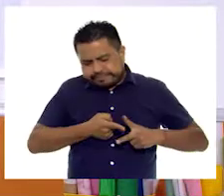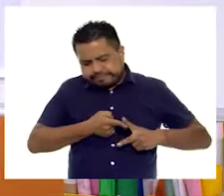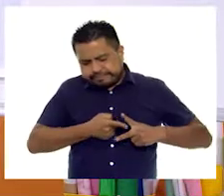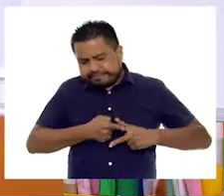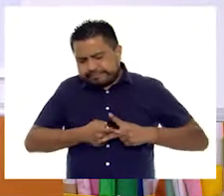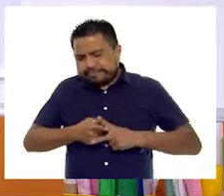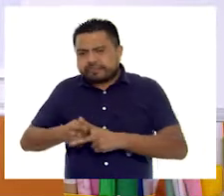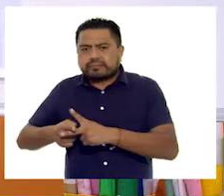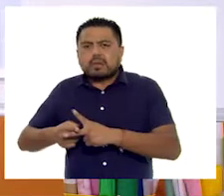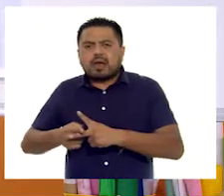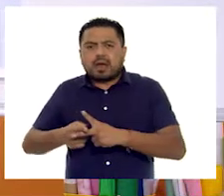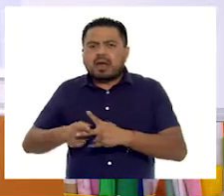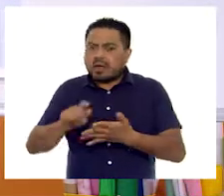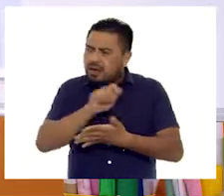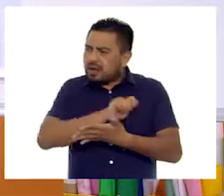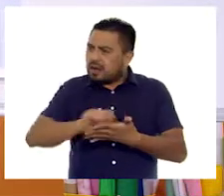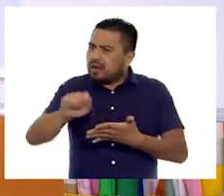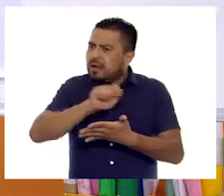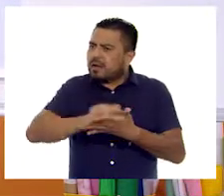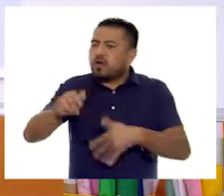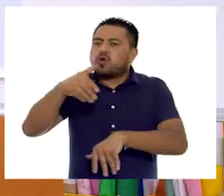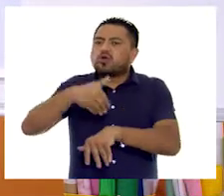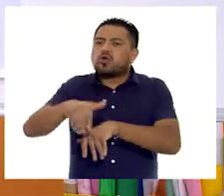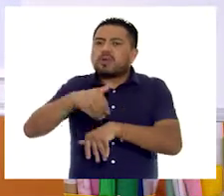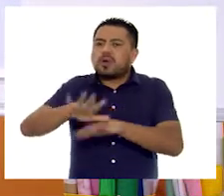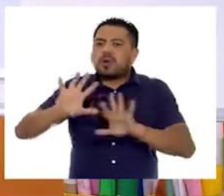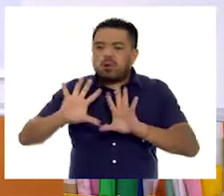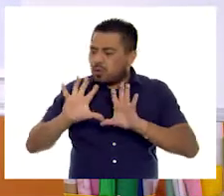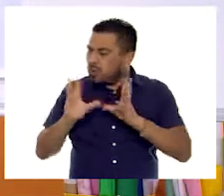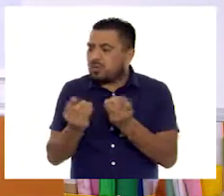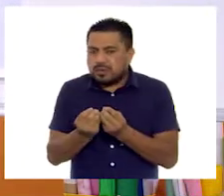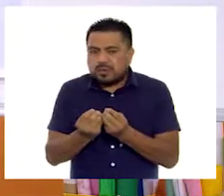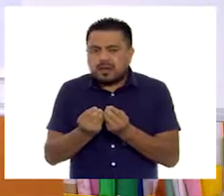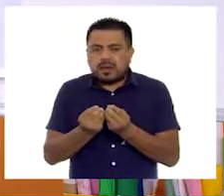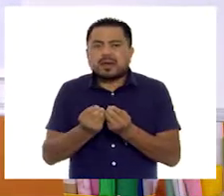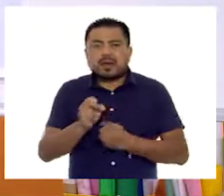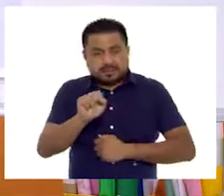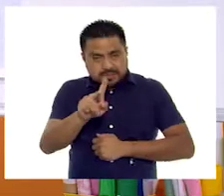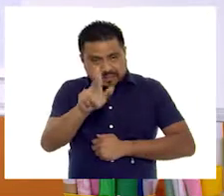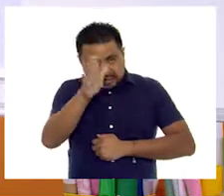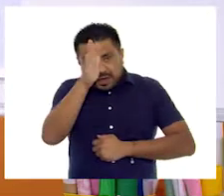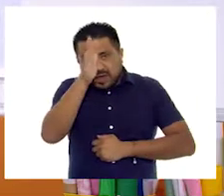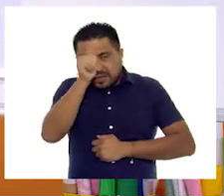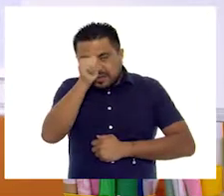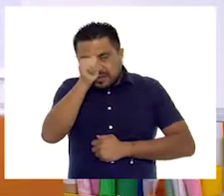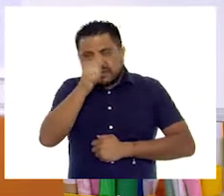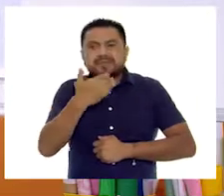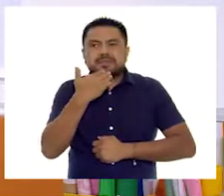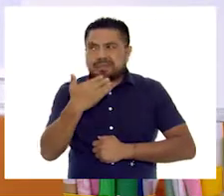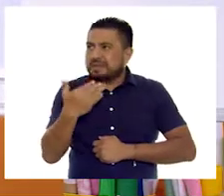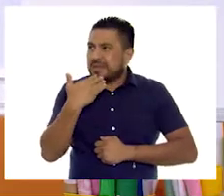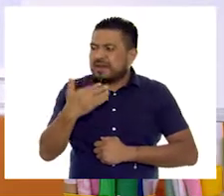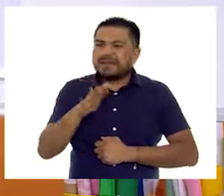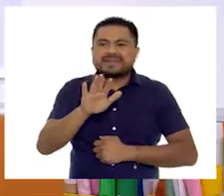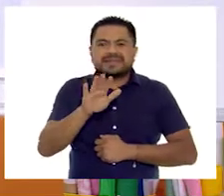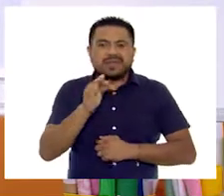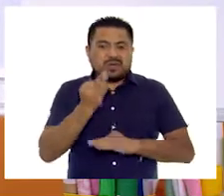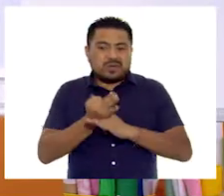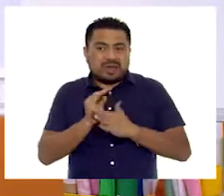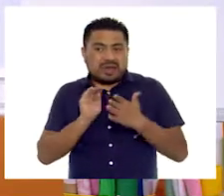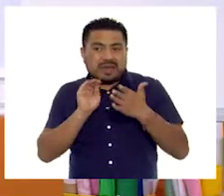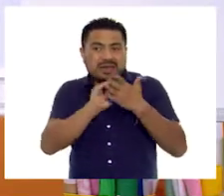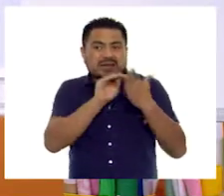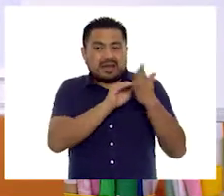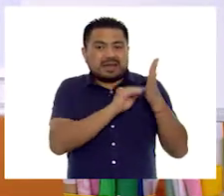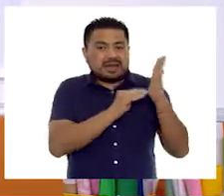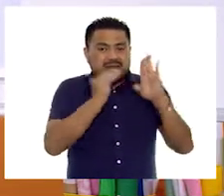y vamos a escribir con número el total. ¡Ah, muy bien! Para llenarlo nosotros vamos